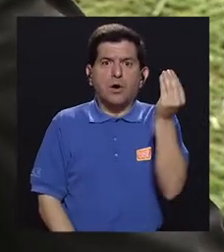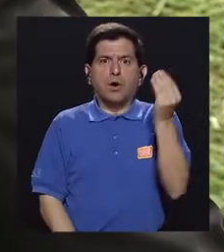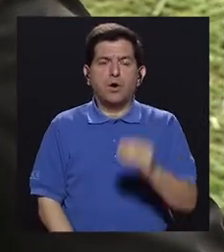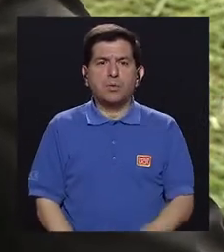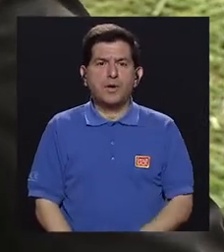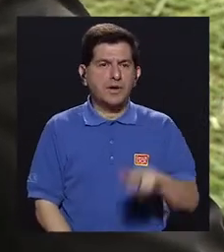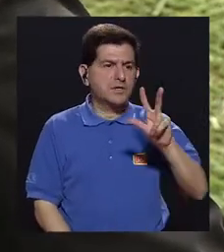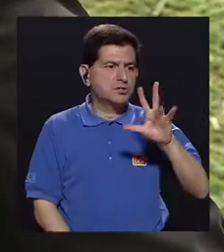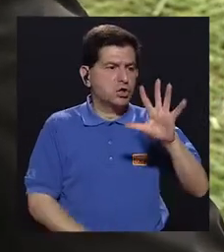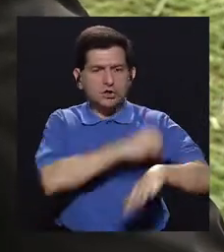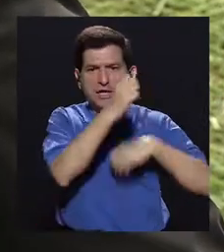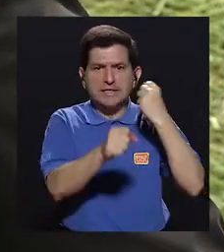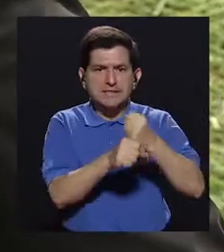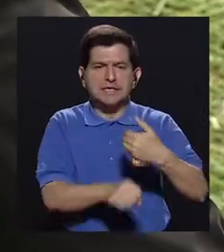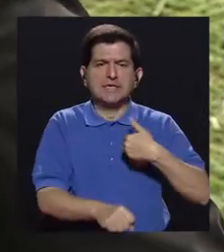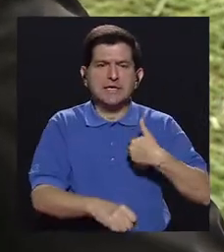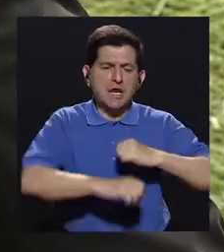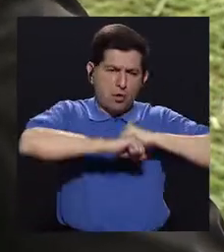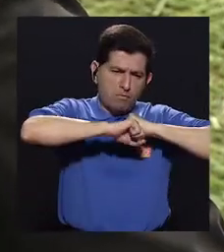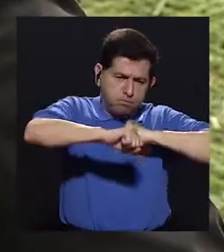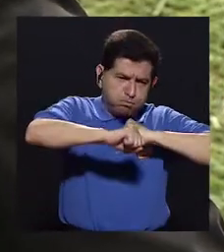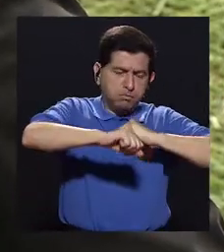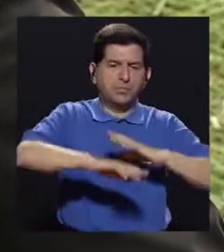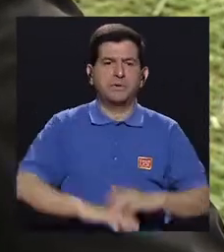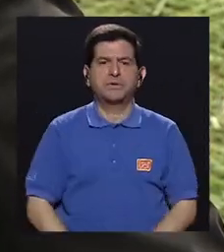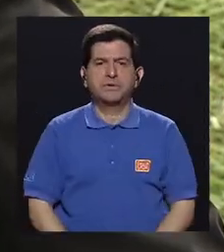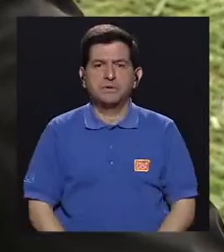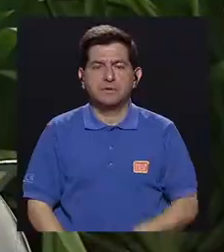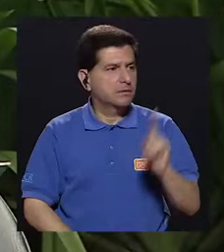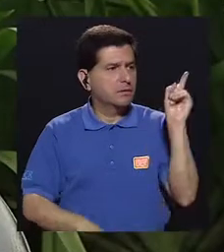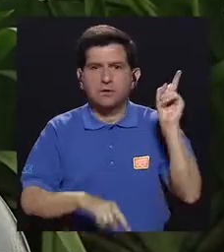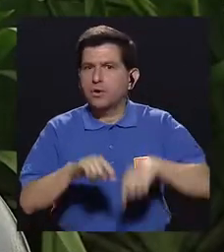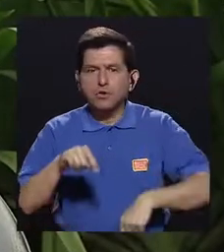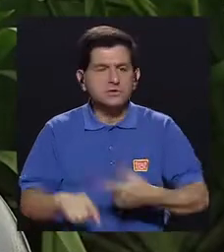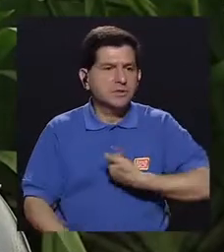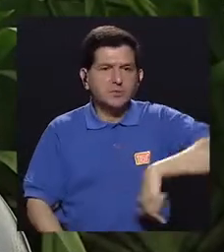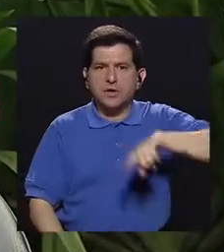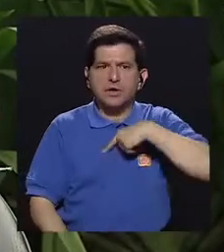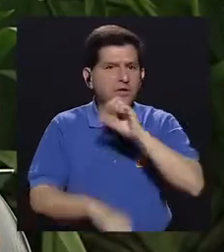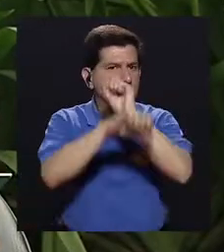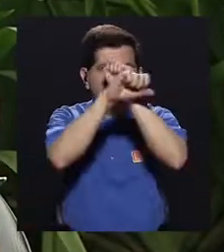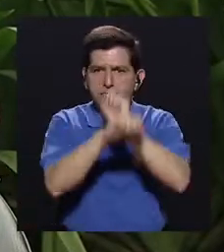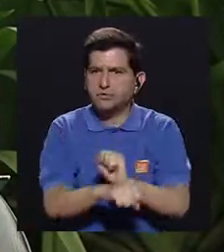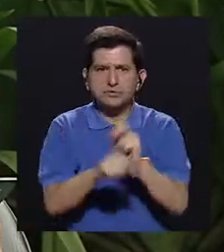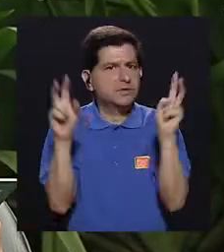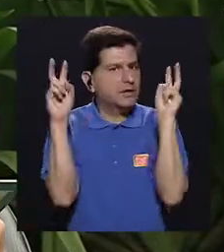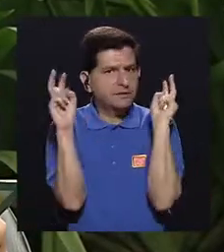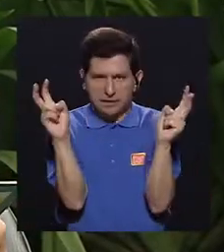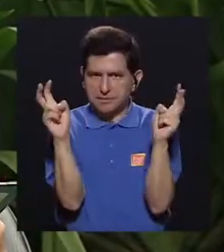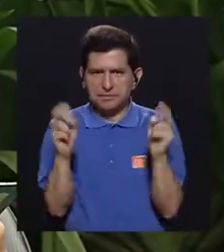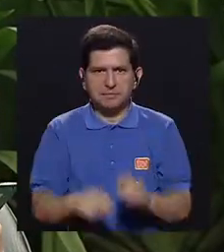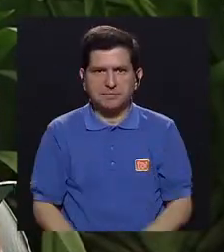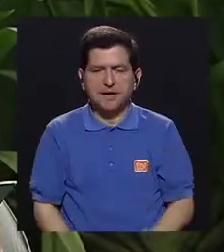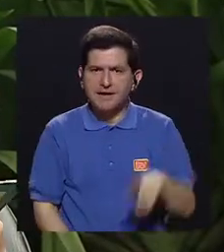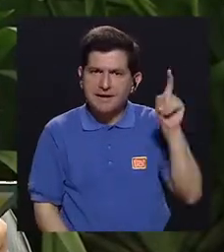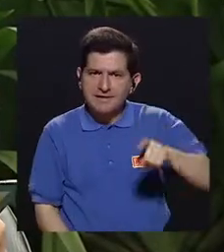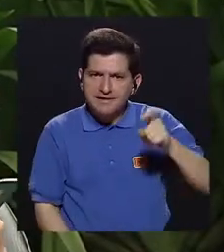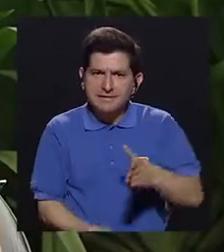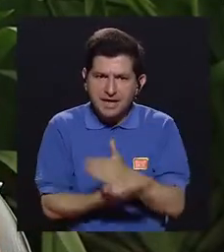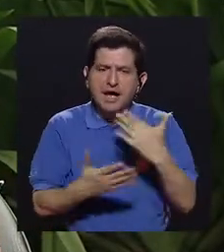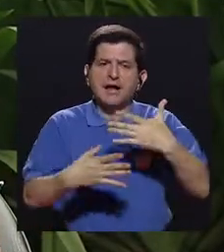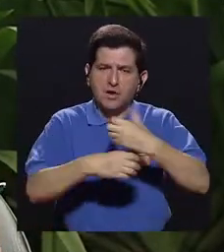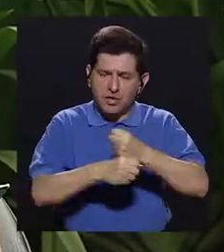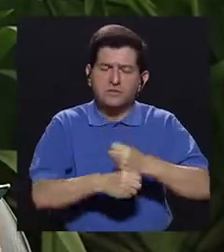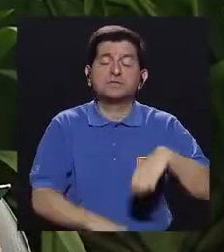están de 35 años teniendo infartos. No es posible que nos podamos acostumbrar a este tema, ¿verdad? Hay que